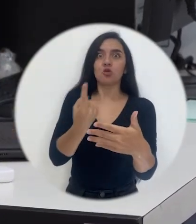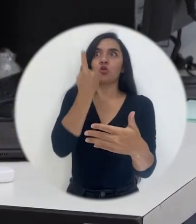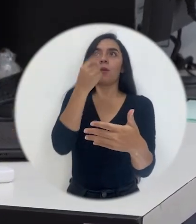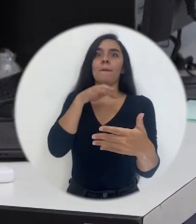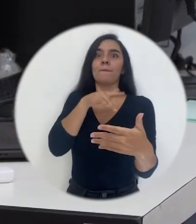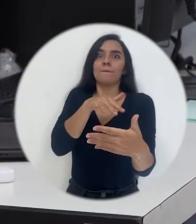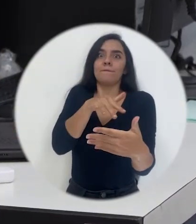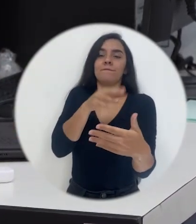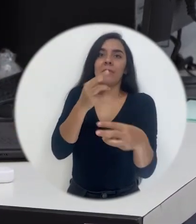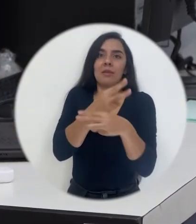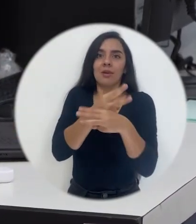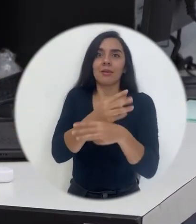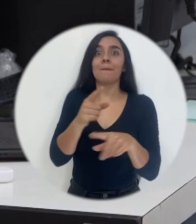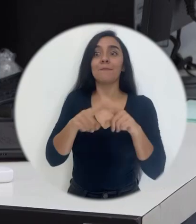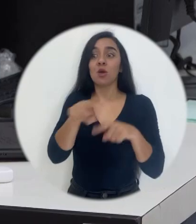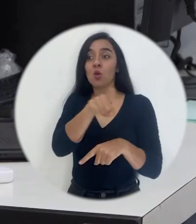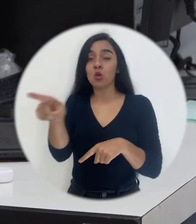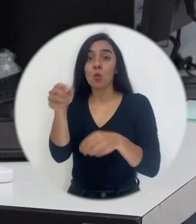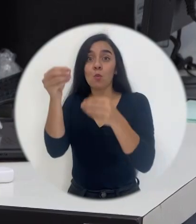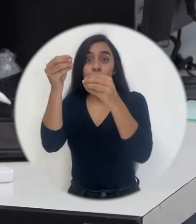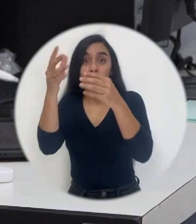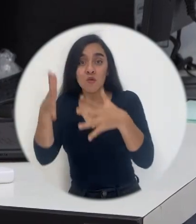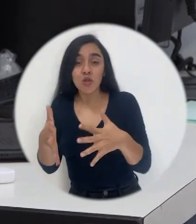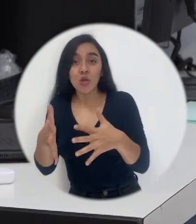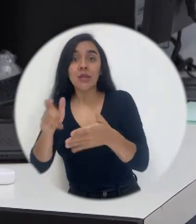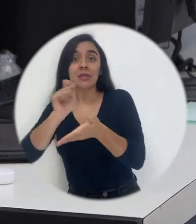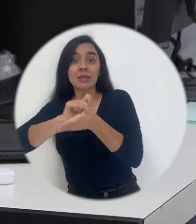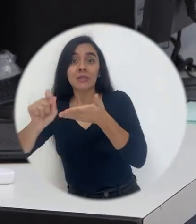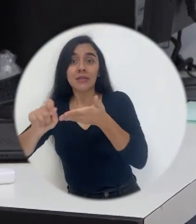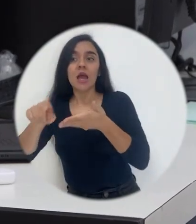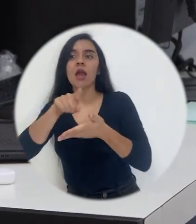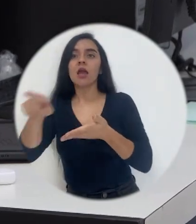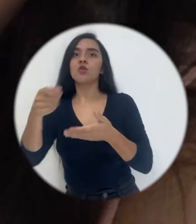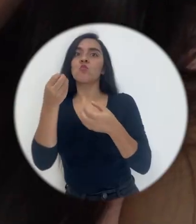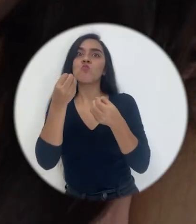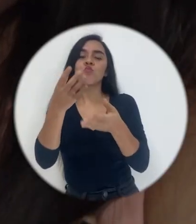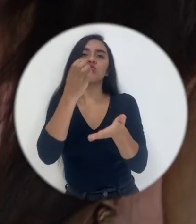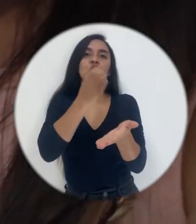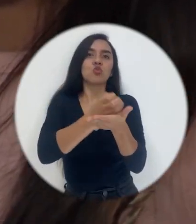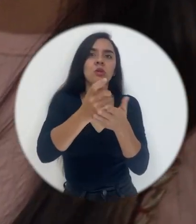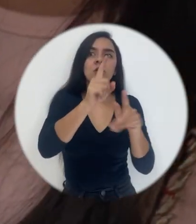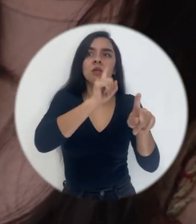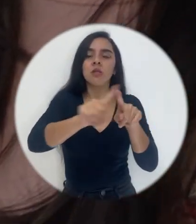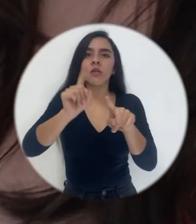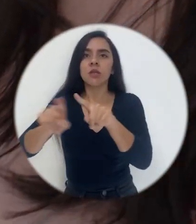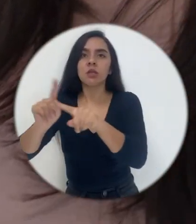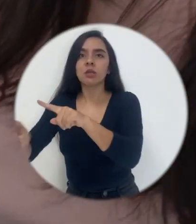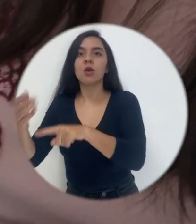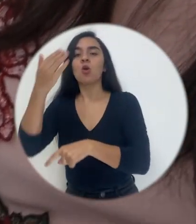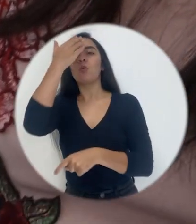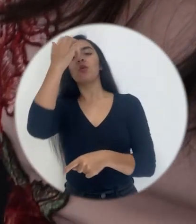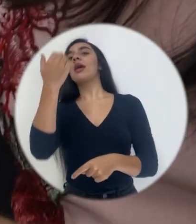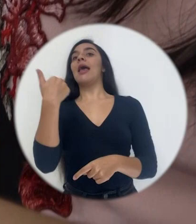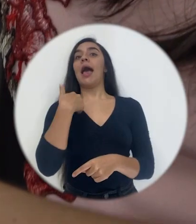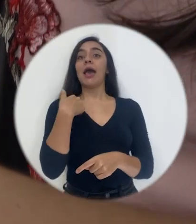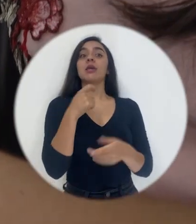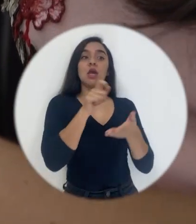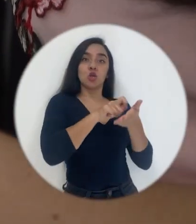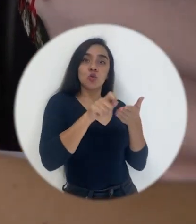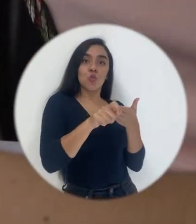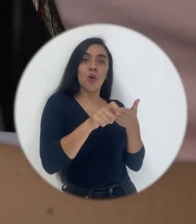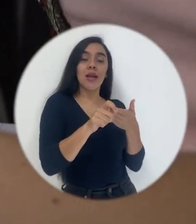ustedes tienen un montón de materias y hasta arte. Ellos tienen que llevar un montón de cursos porque hay escuelas unidocentes donde